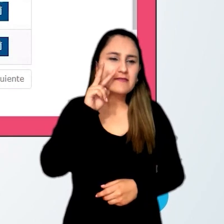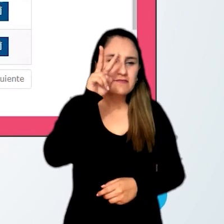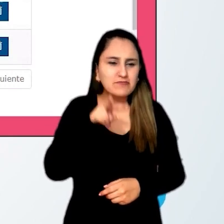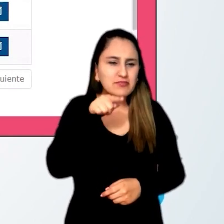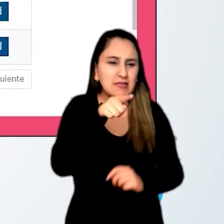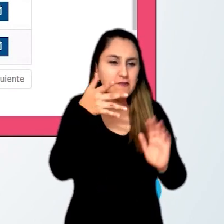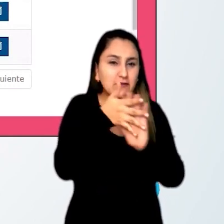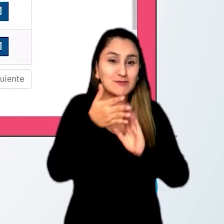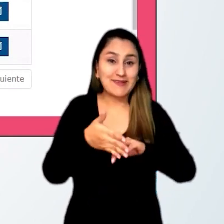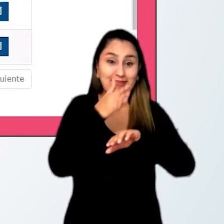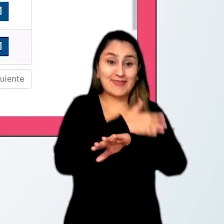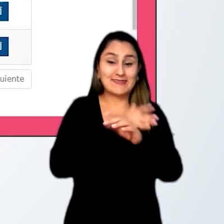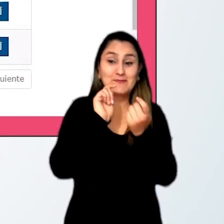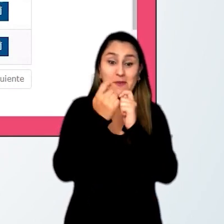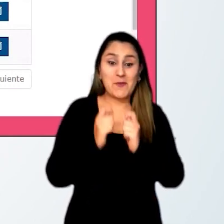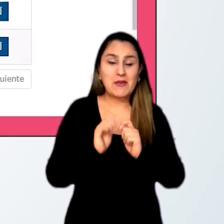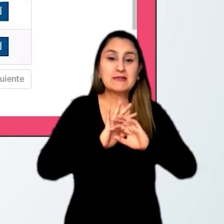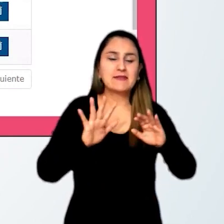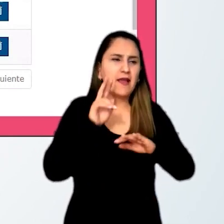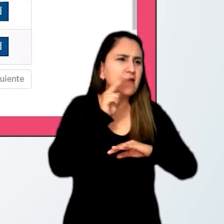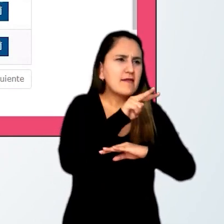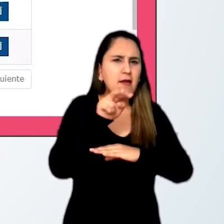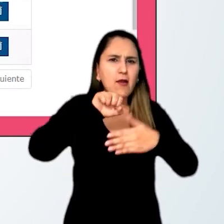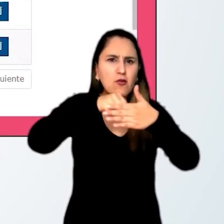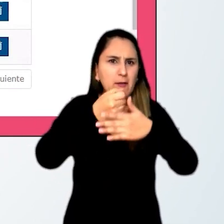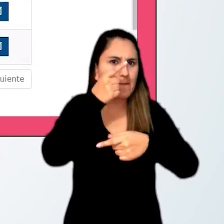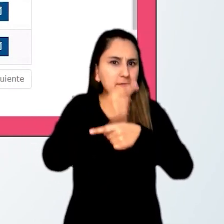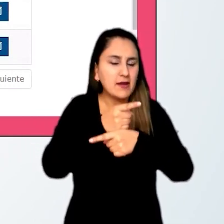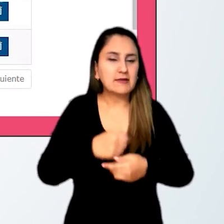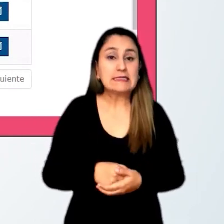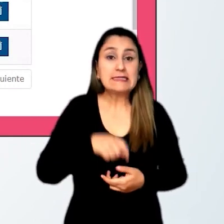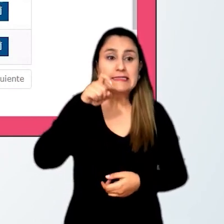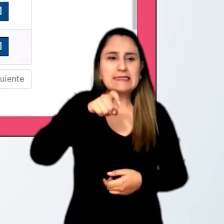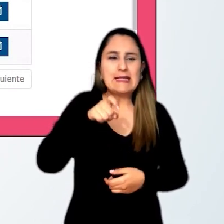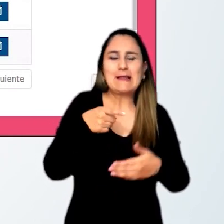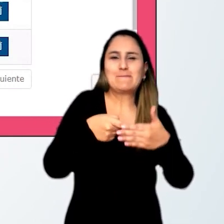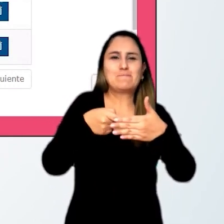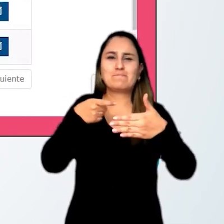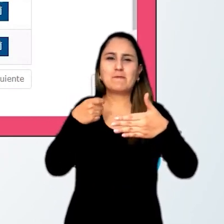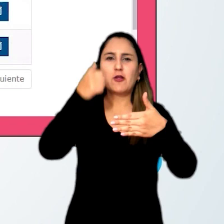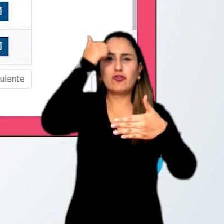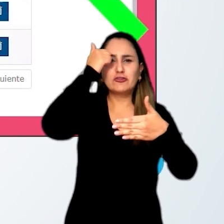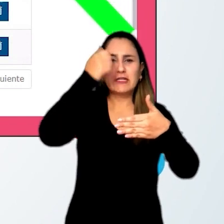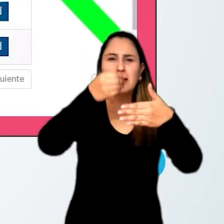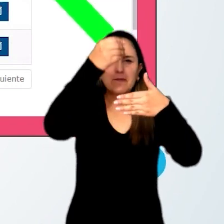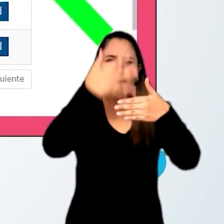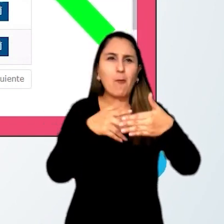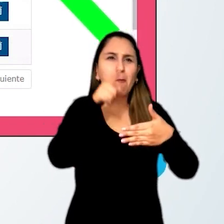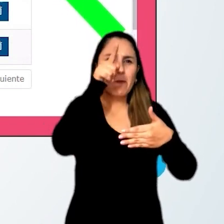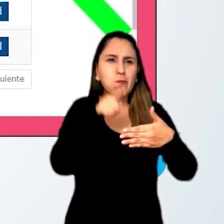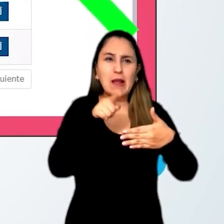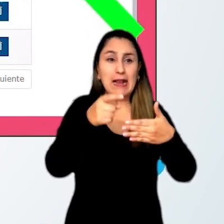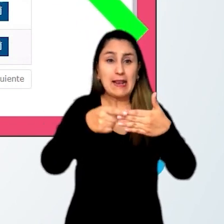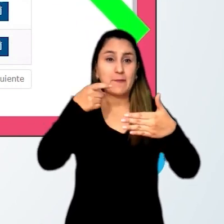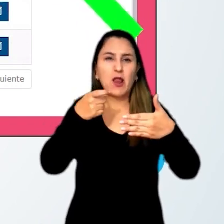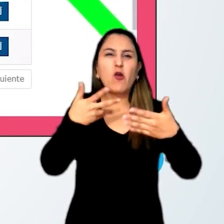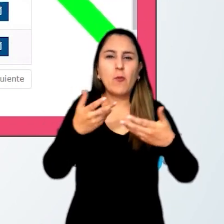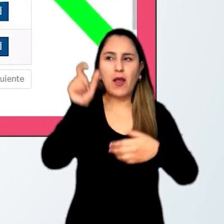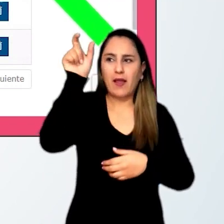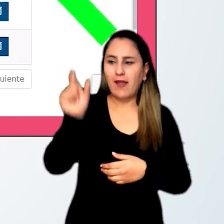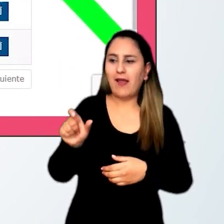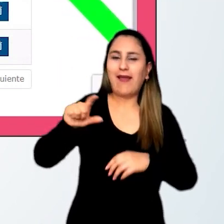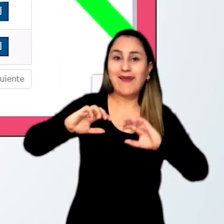que la información que acaba de editar se guardó correctamente. Si requiere eliminar alguno de los docentes agregados, seleccione de la